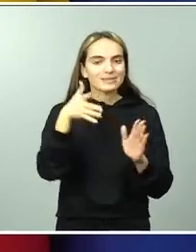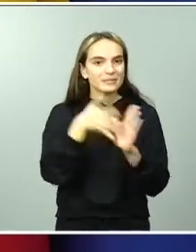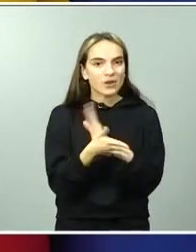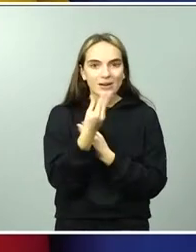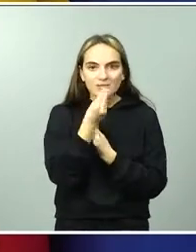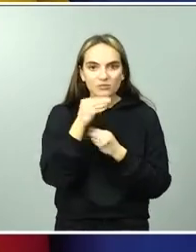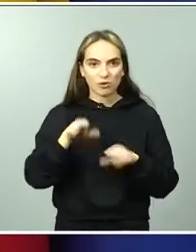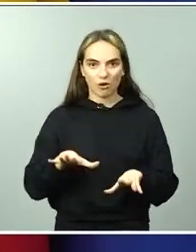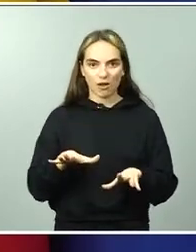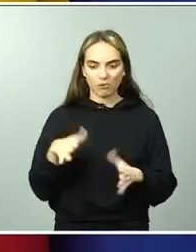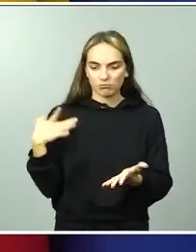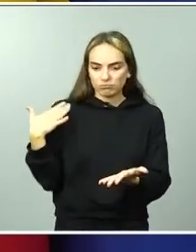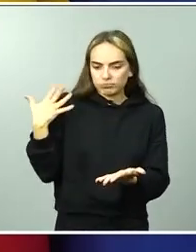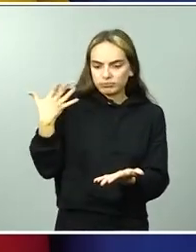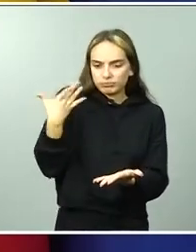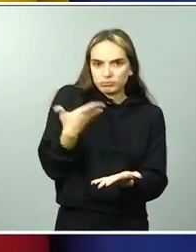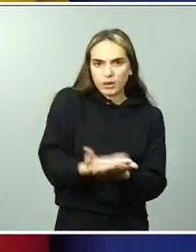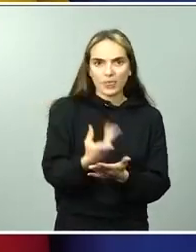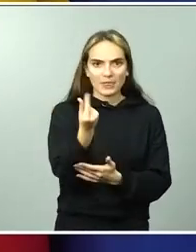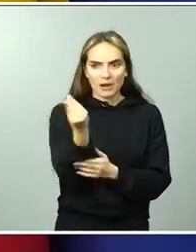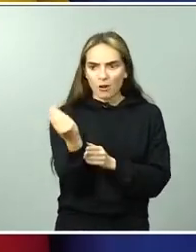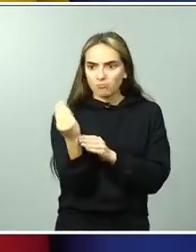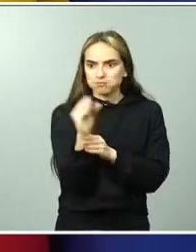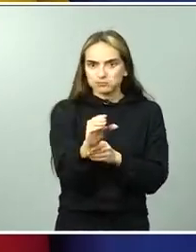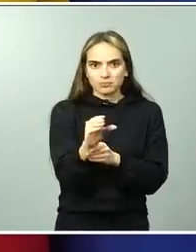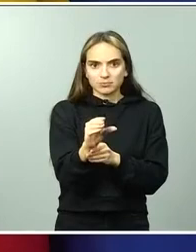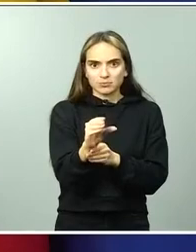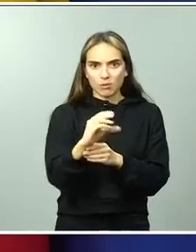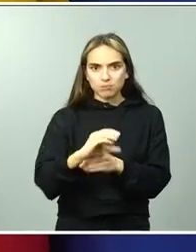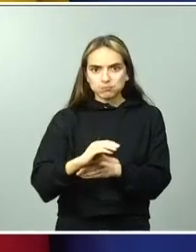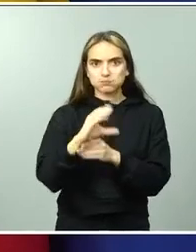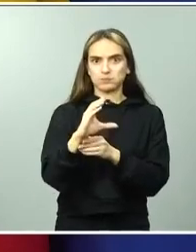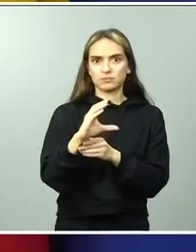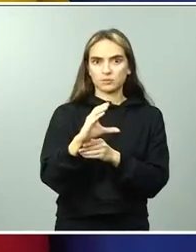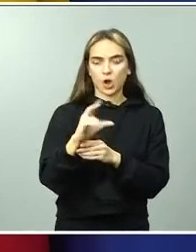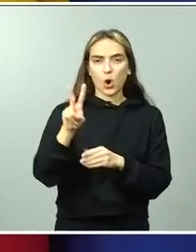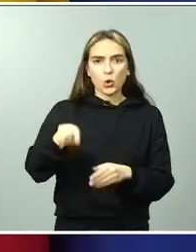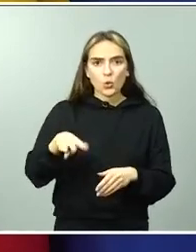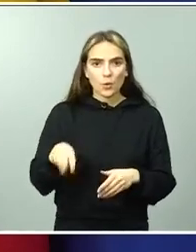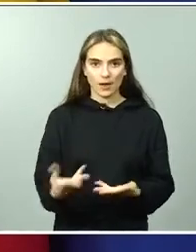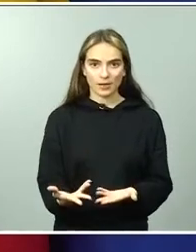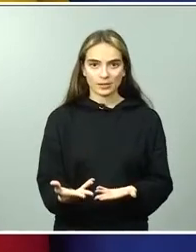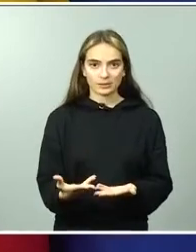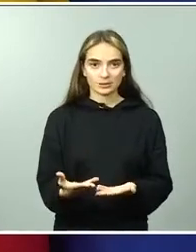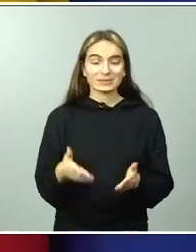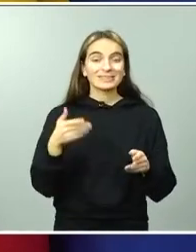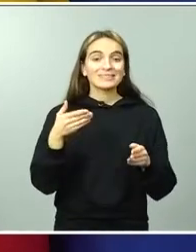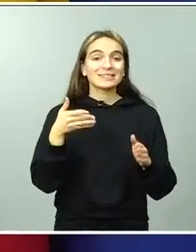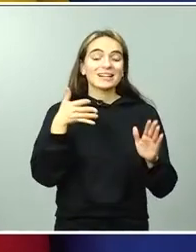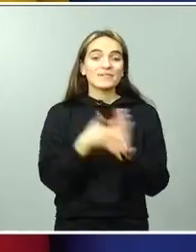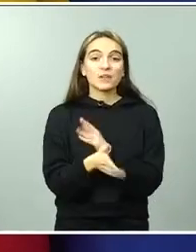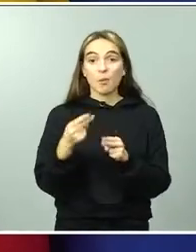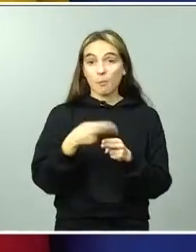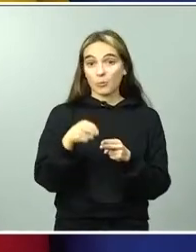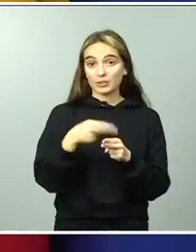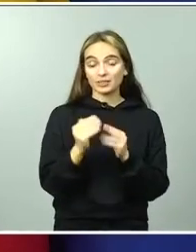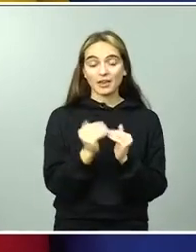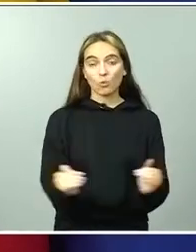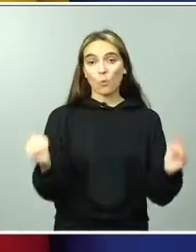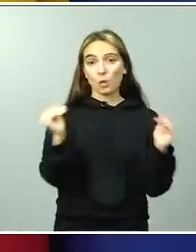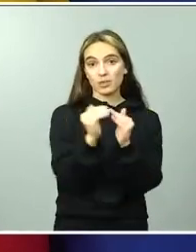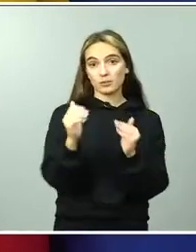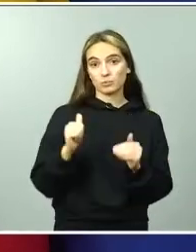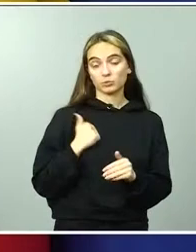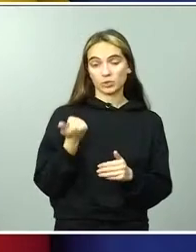se había invertido tanto en política de igualdad de oportunidades, creo que es un claro compromiso del Gobierno de